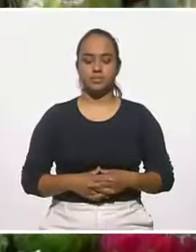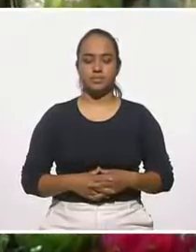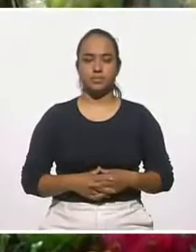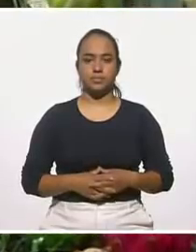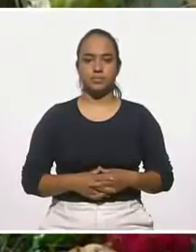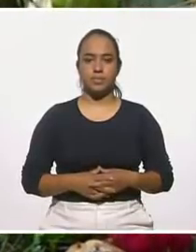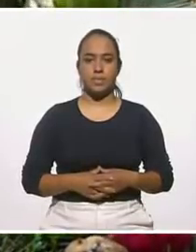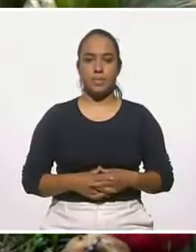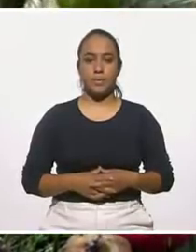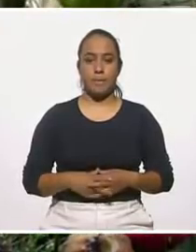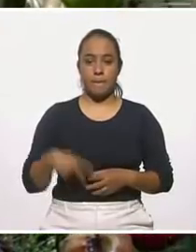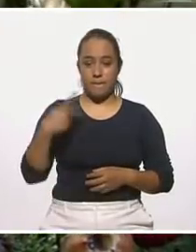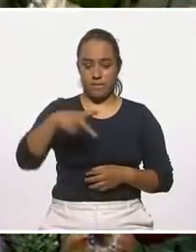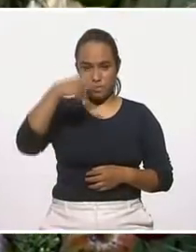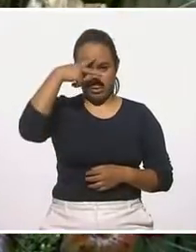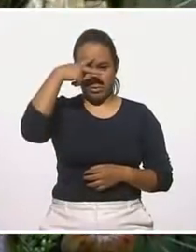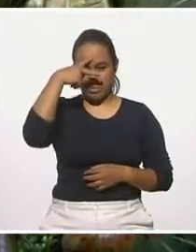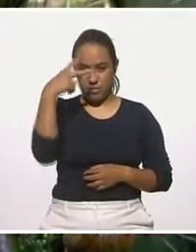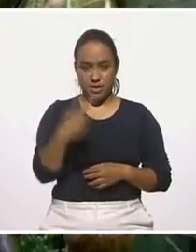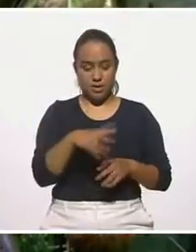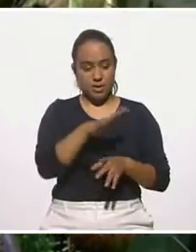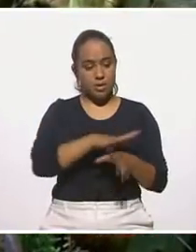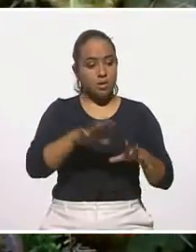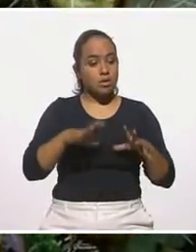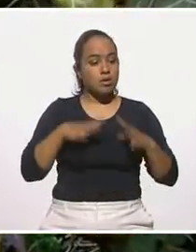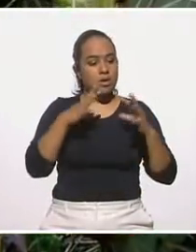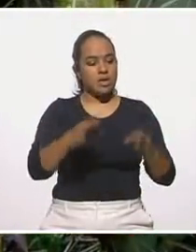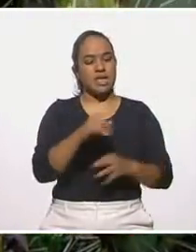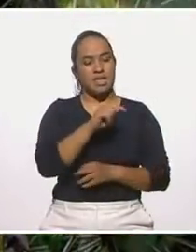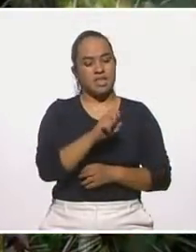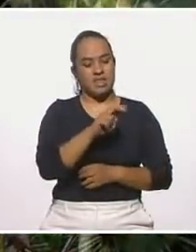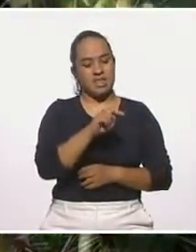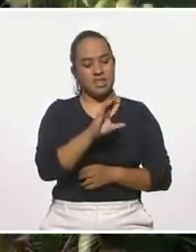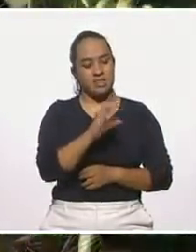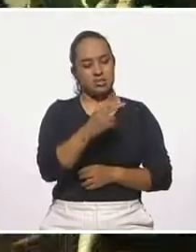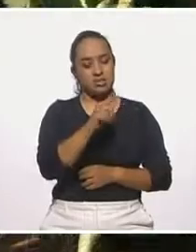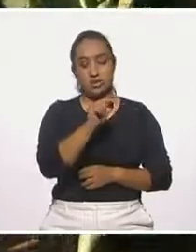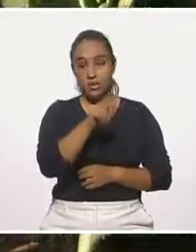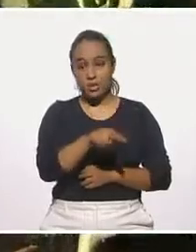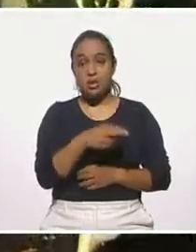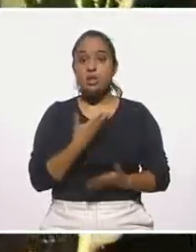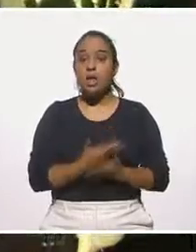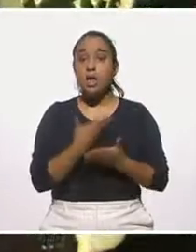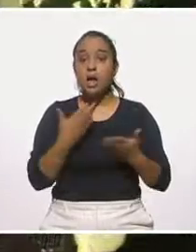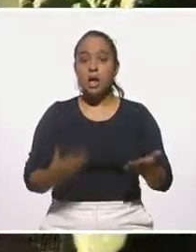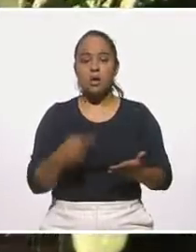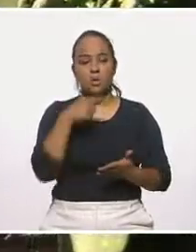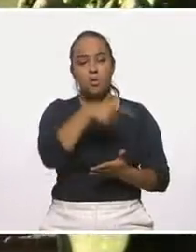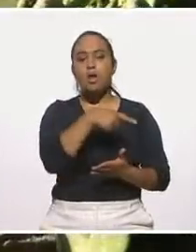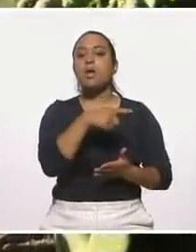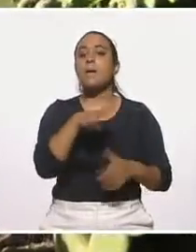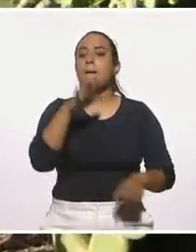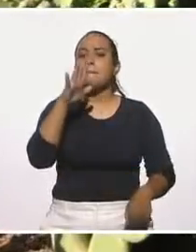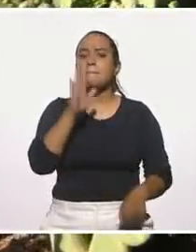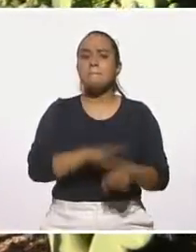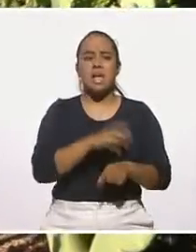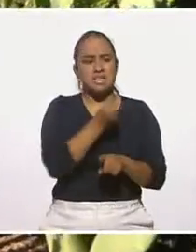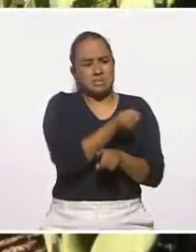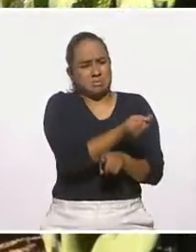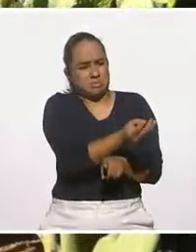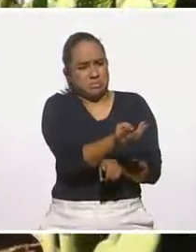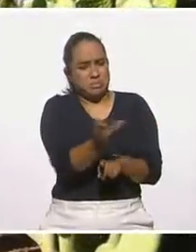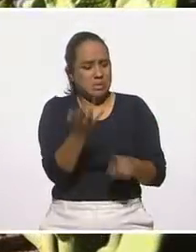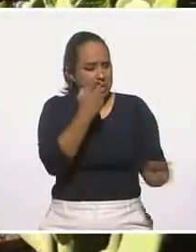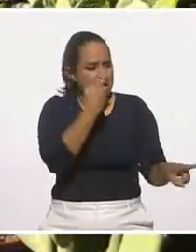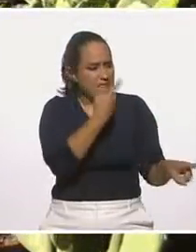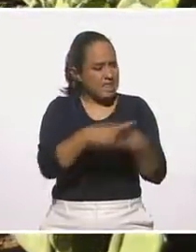La Cuenca de México, donde se fundó la gran Tenochtitlán, es actualmente el hábitat de más de una docena de